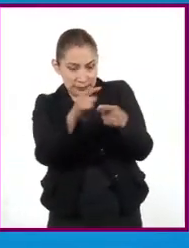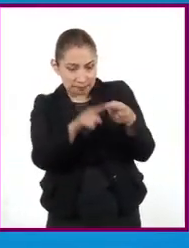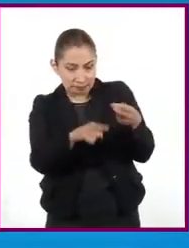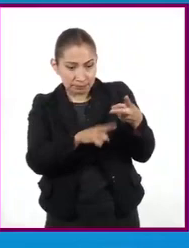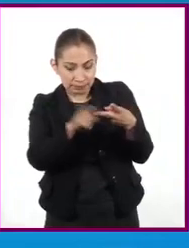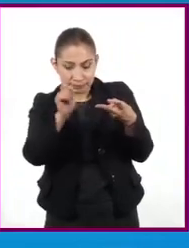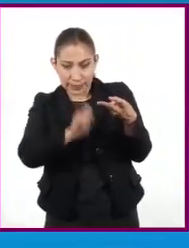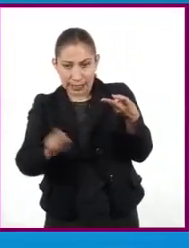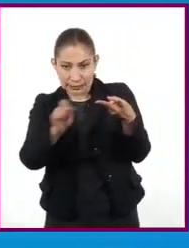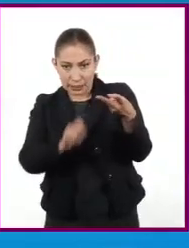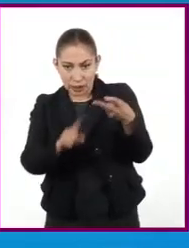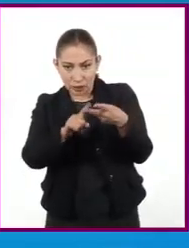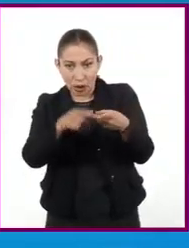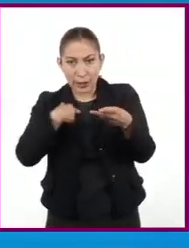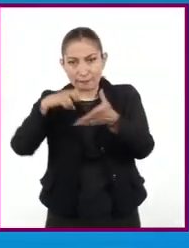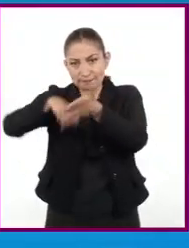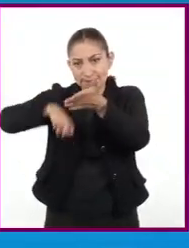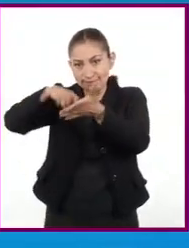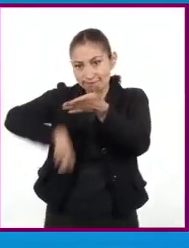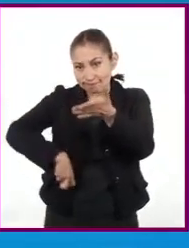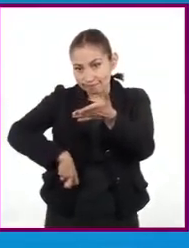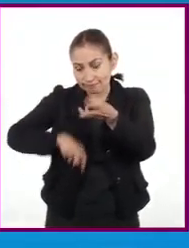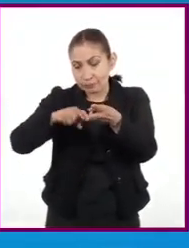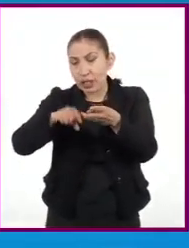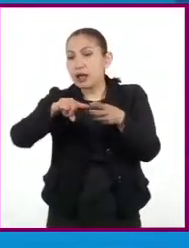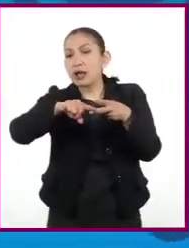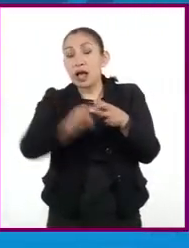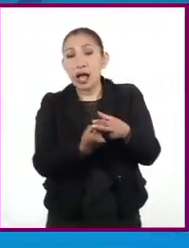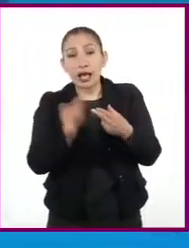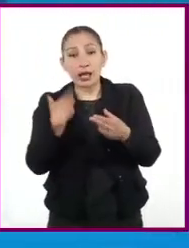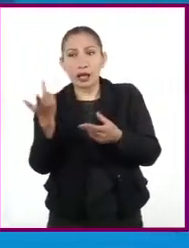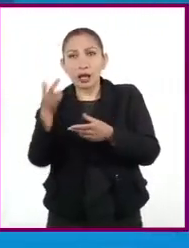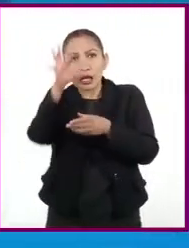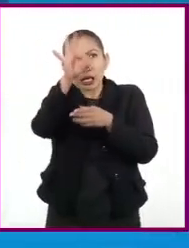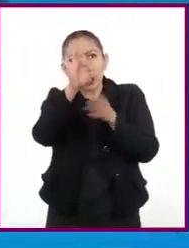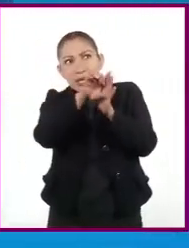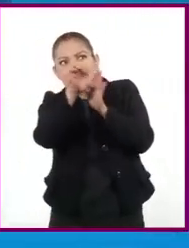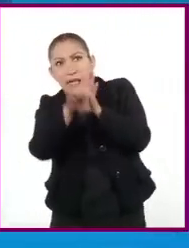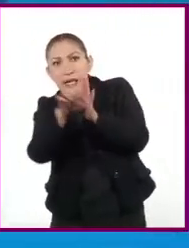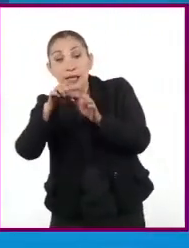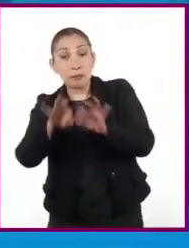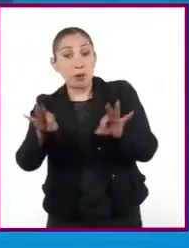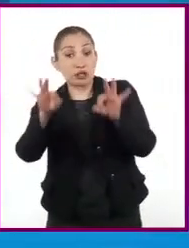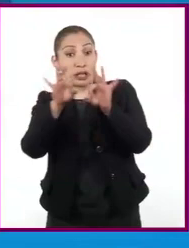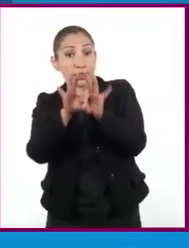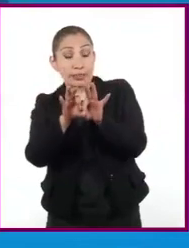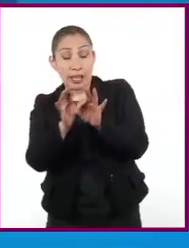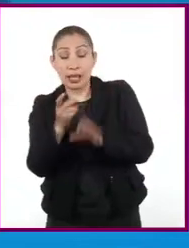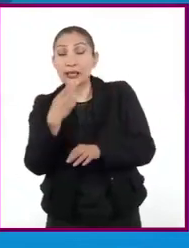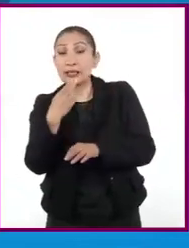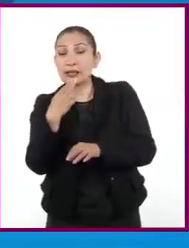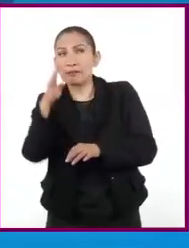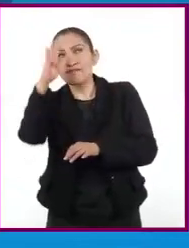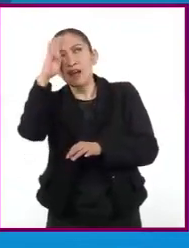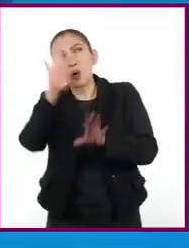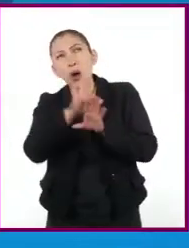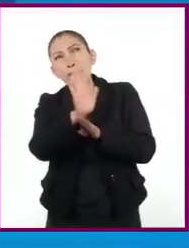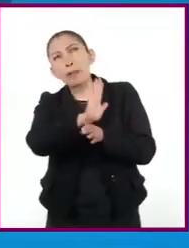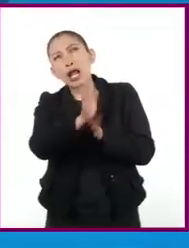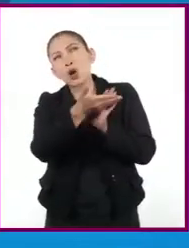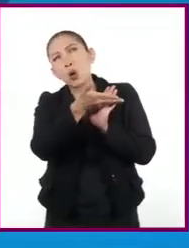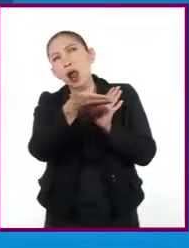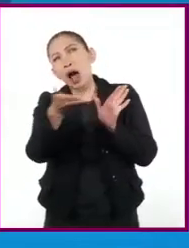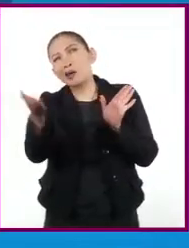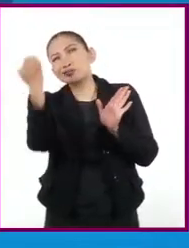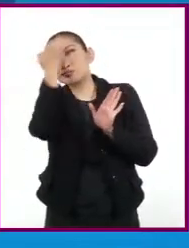Investigación, escritura y corrección. Para empezar, las referencias son importantes. Es muy útil empezar a pensar la película